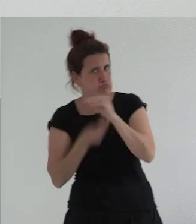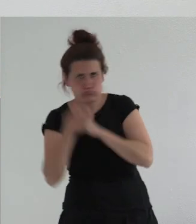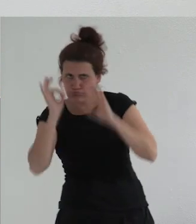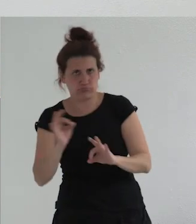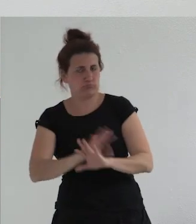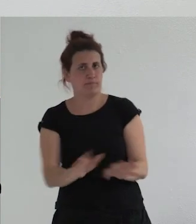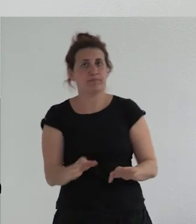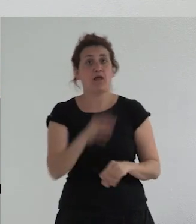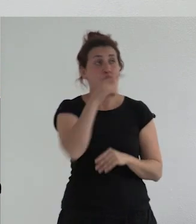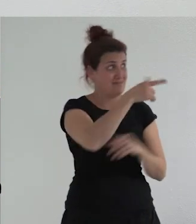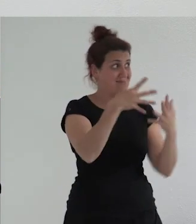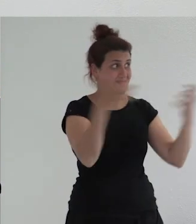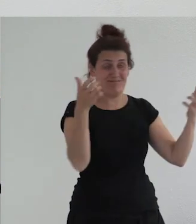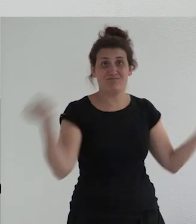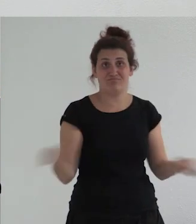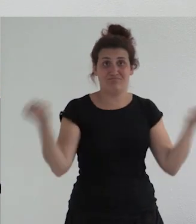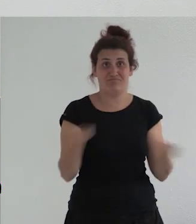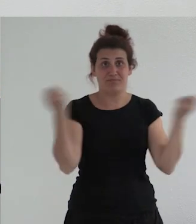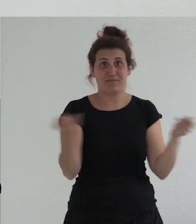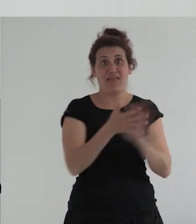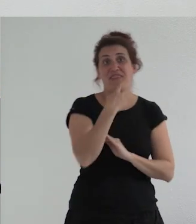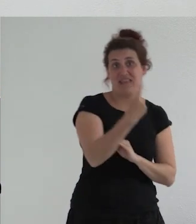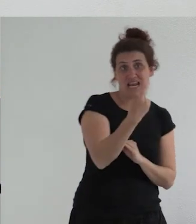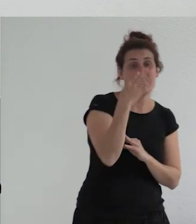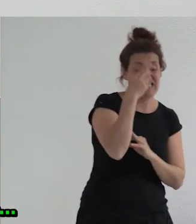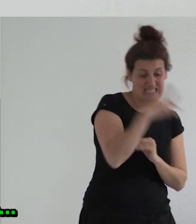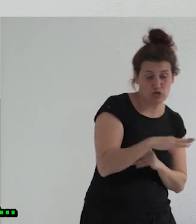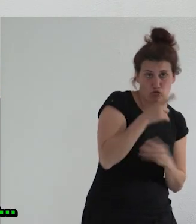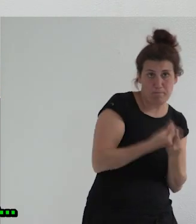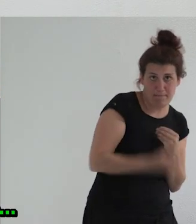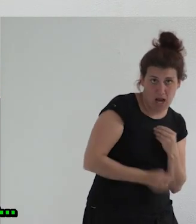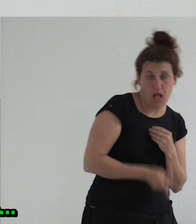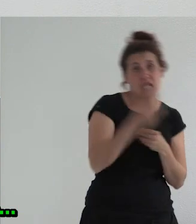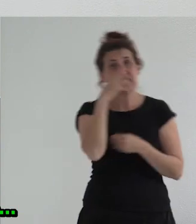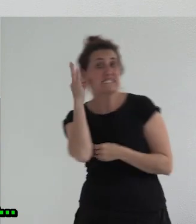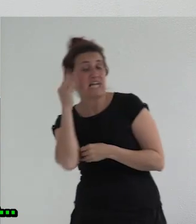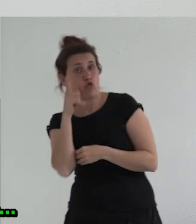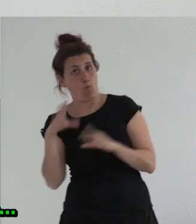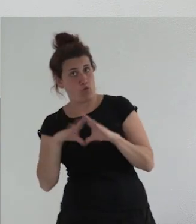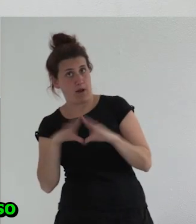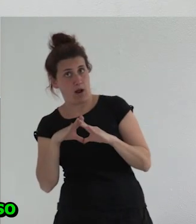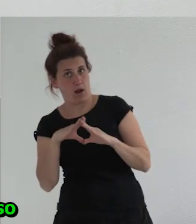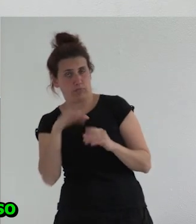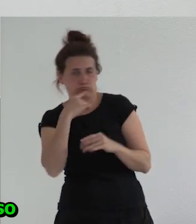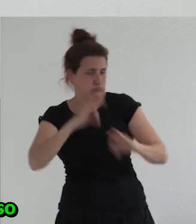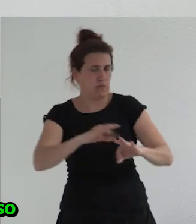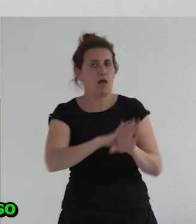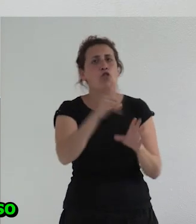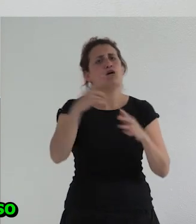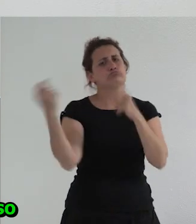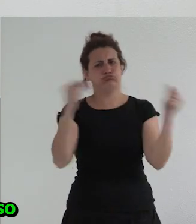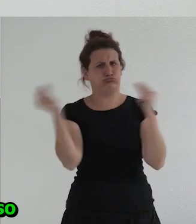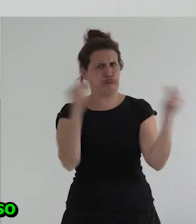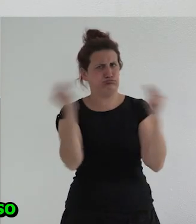en vuestro contexto que decía que hay niños con pene y niñas con vulva lo que otra gente contestó que no que los niños solo pueden ser unos y las niñas son otros en esta batalla